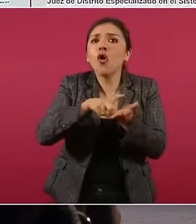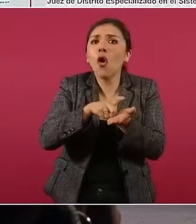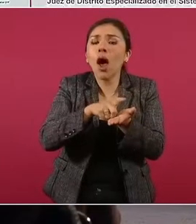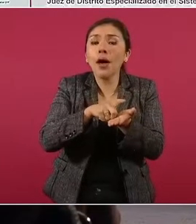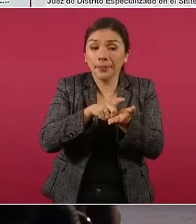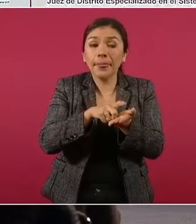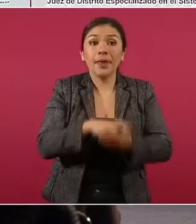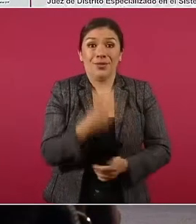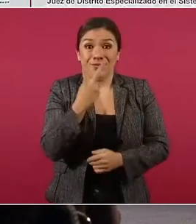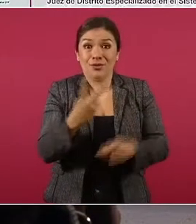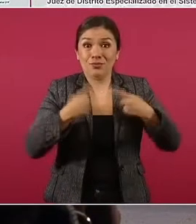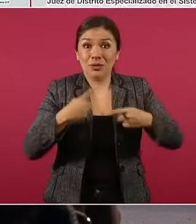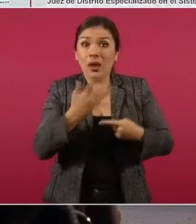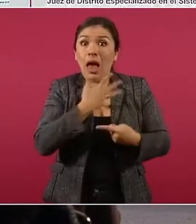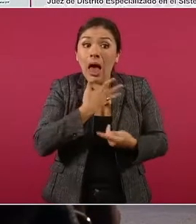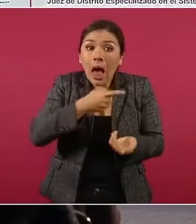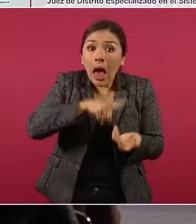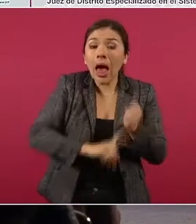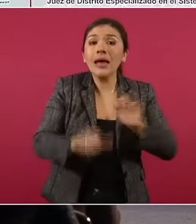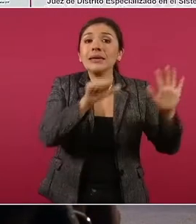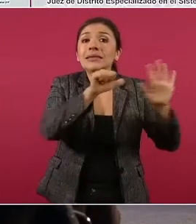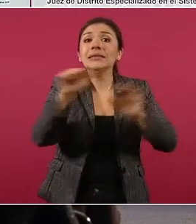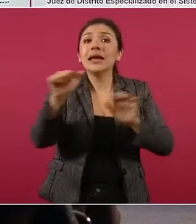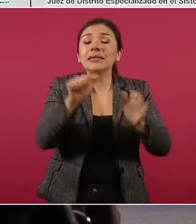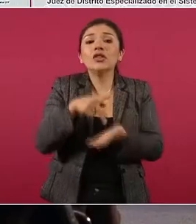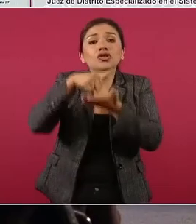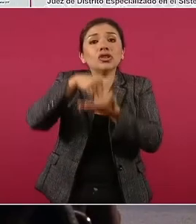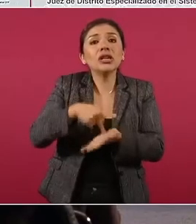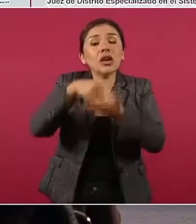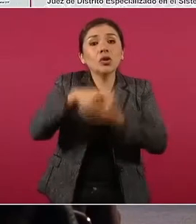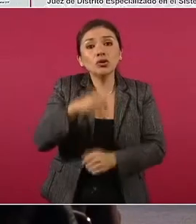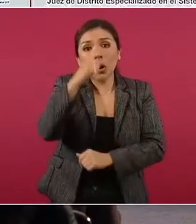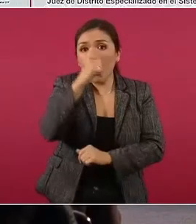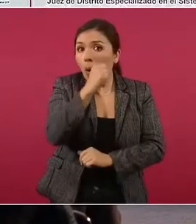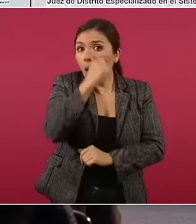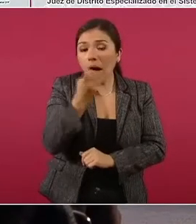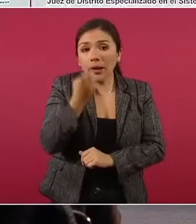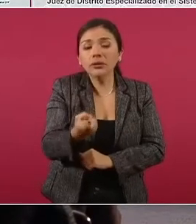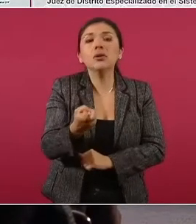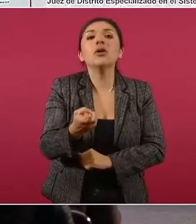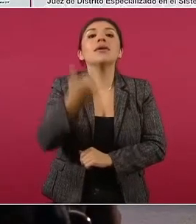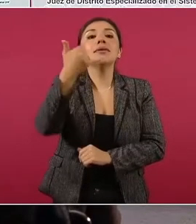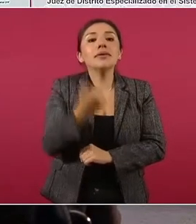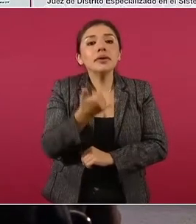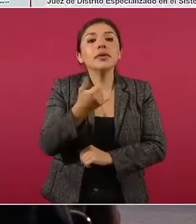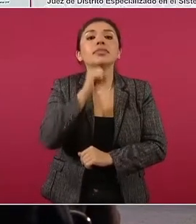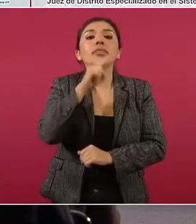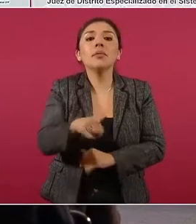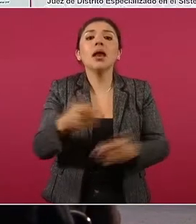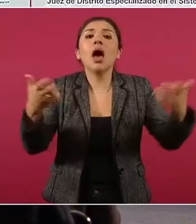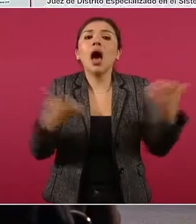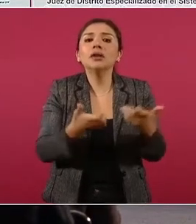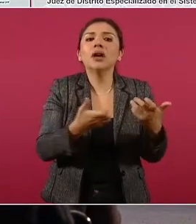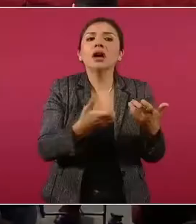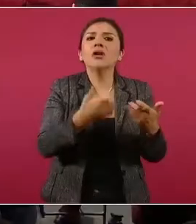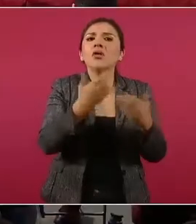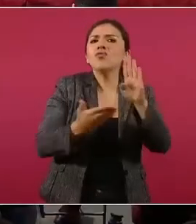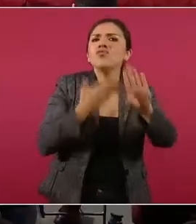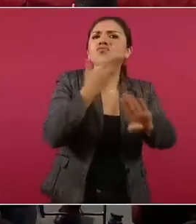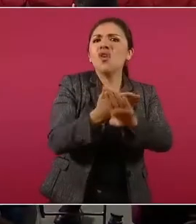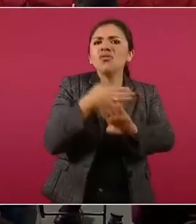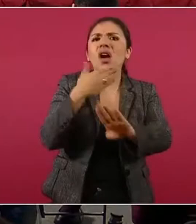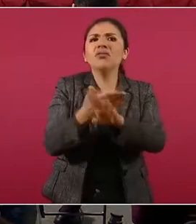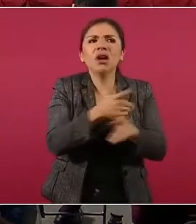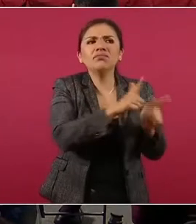traían 600 kilogramos de cocaína y además realizaron diferentes agresiones